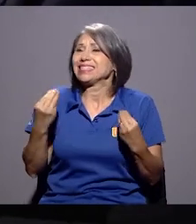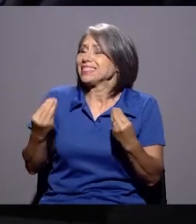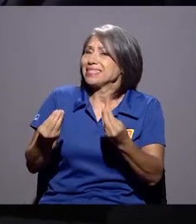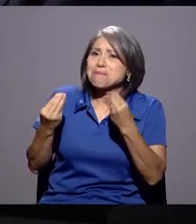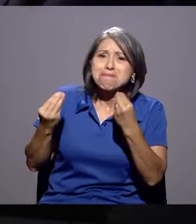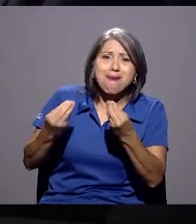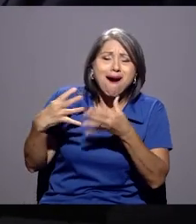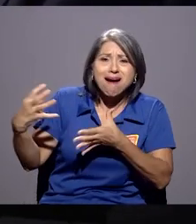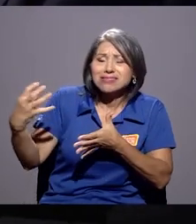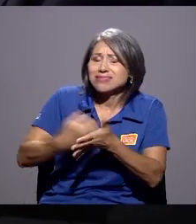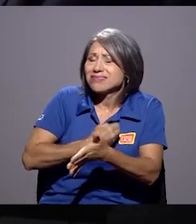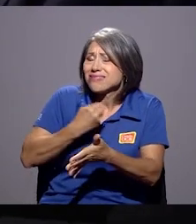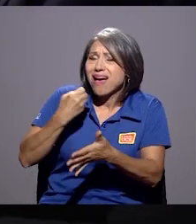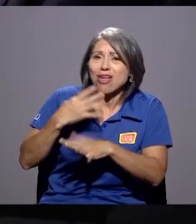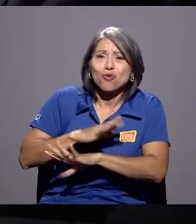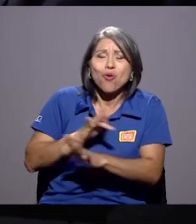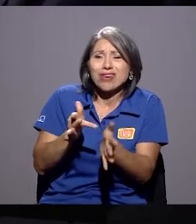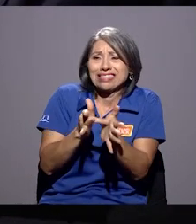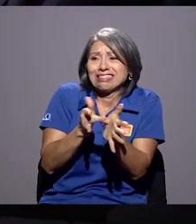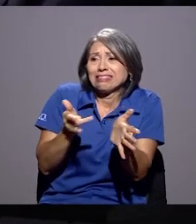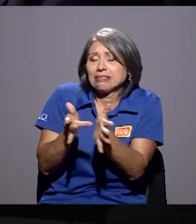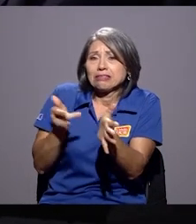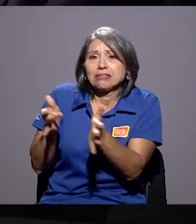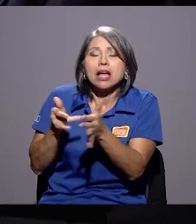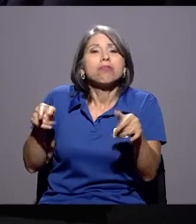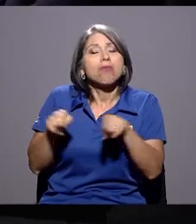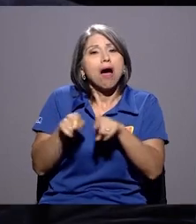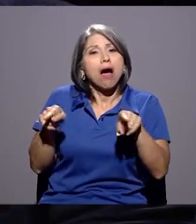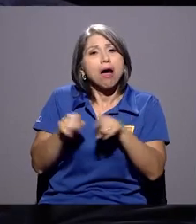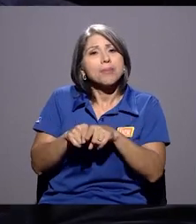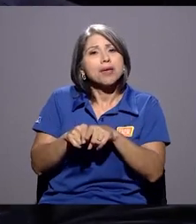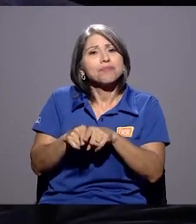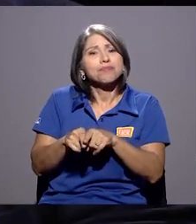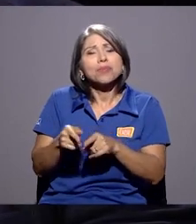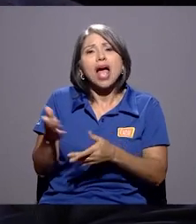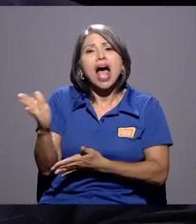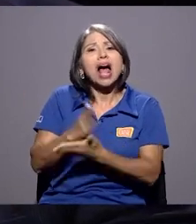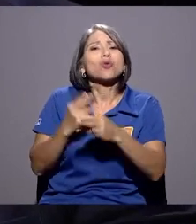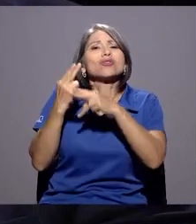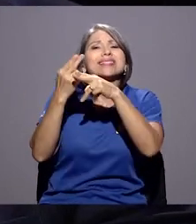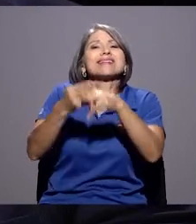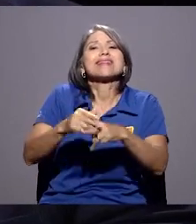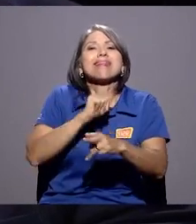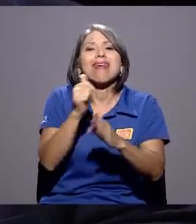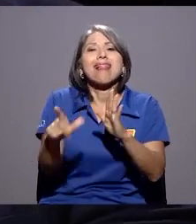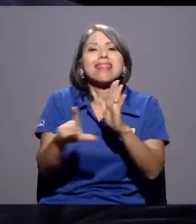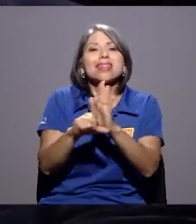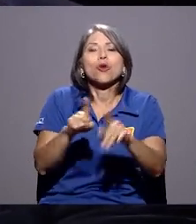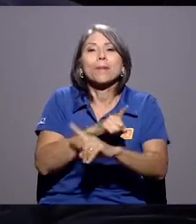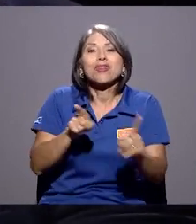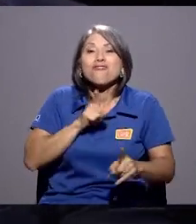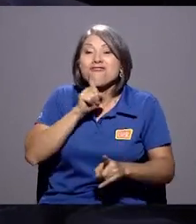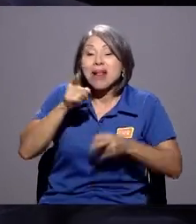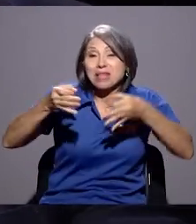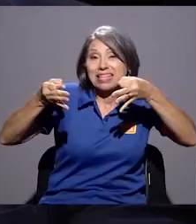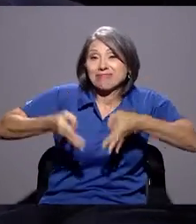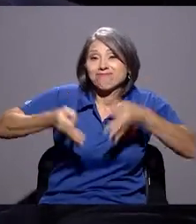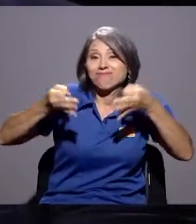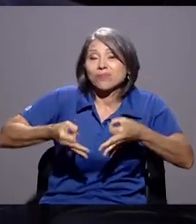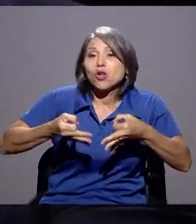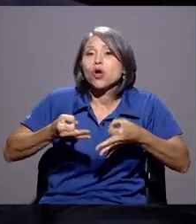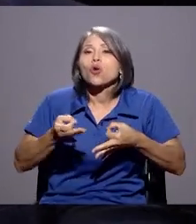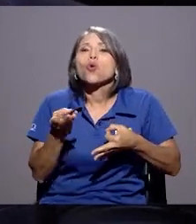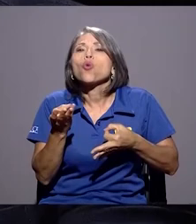en lo indecente y Ryan también en algo que está tipificado como un delito, pero no está definida la